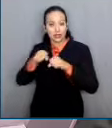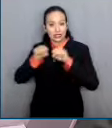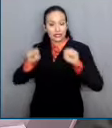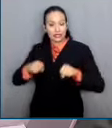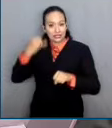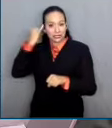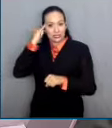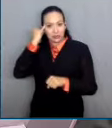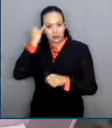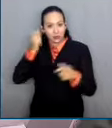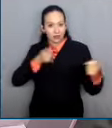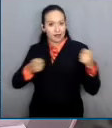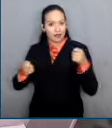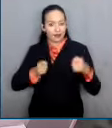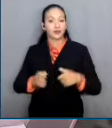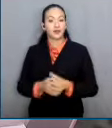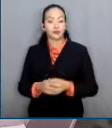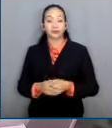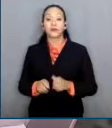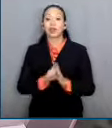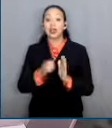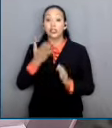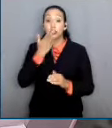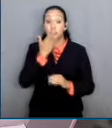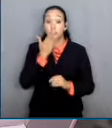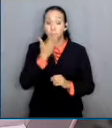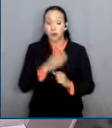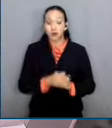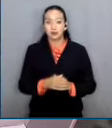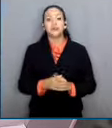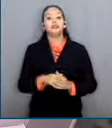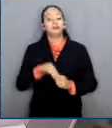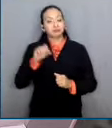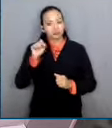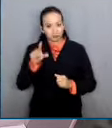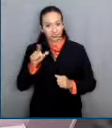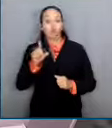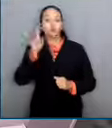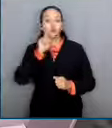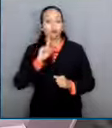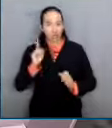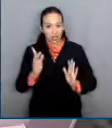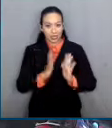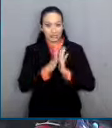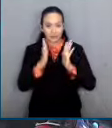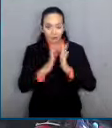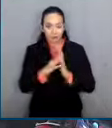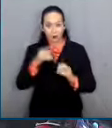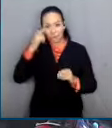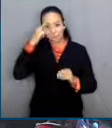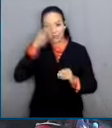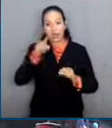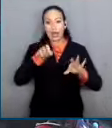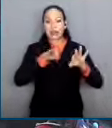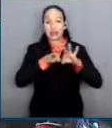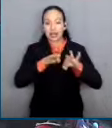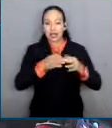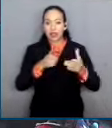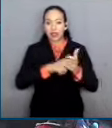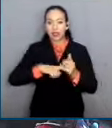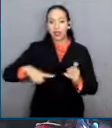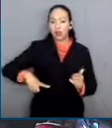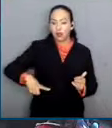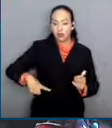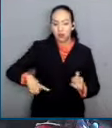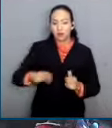En Sonora también se prevé la participación del regidor o regidora étnica. Mencionaron que se deben implementar